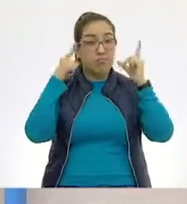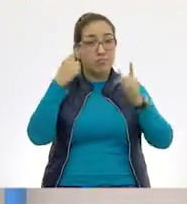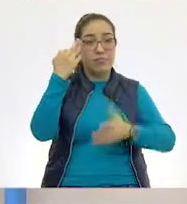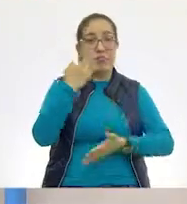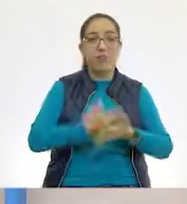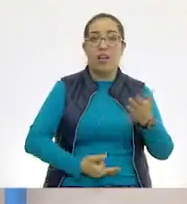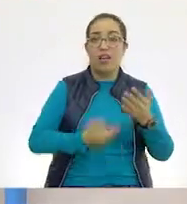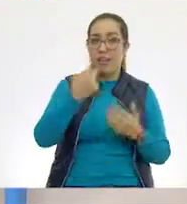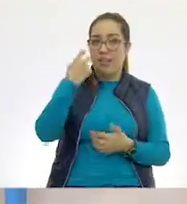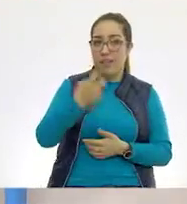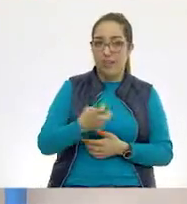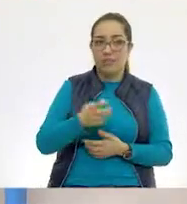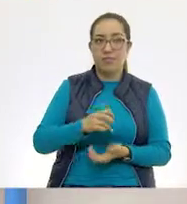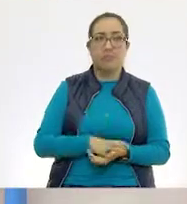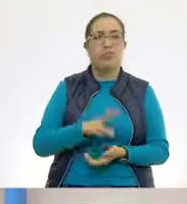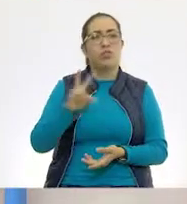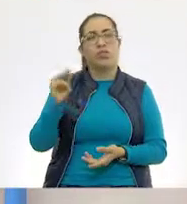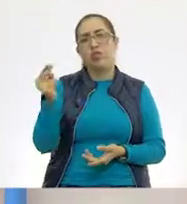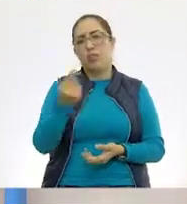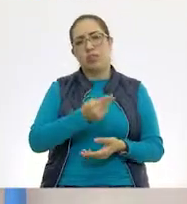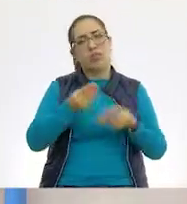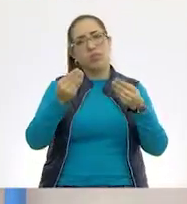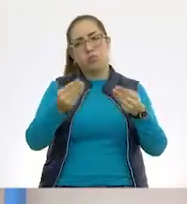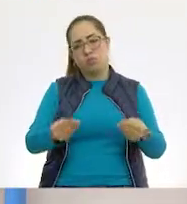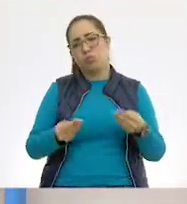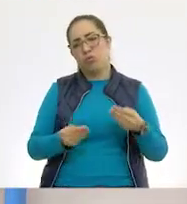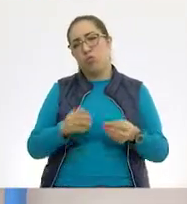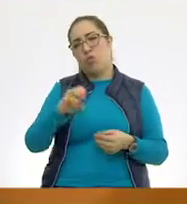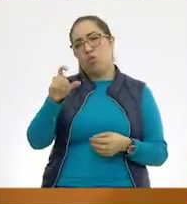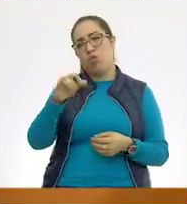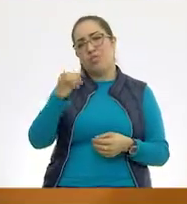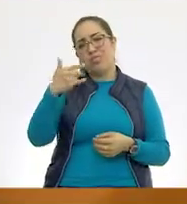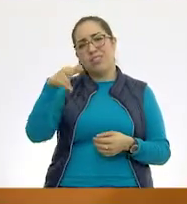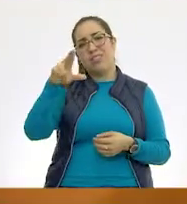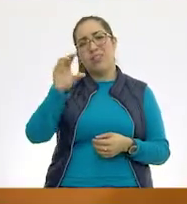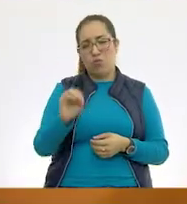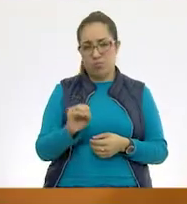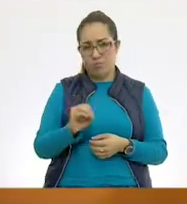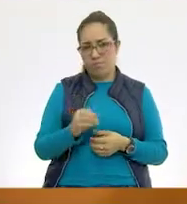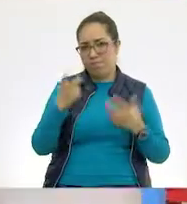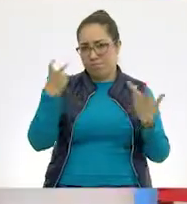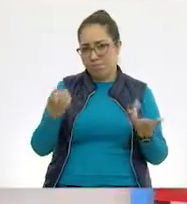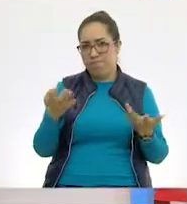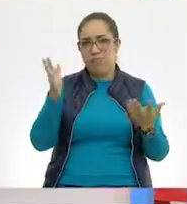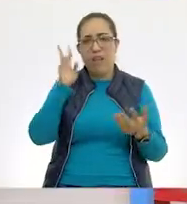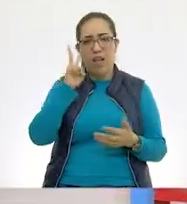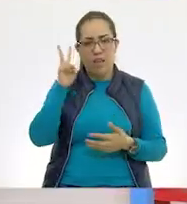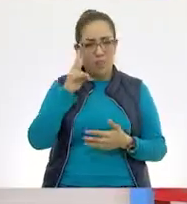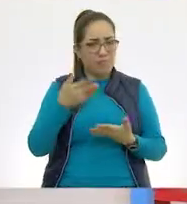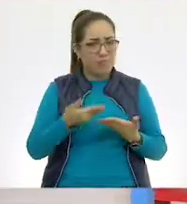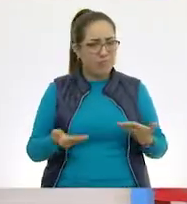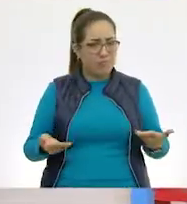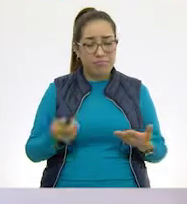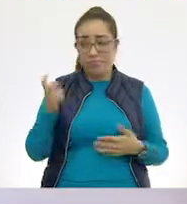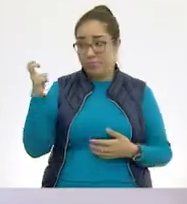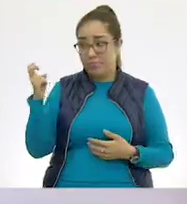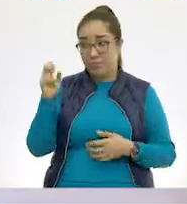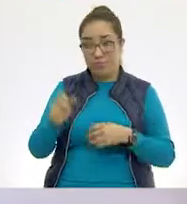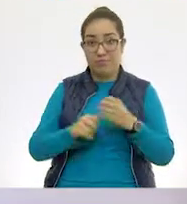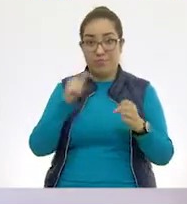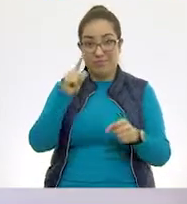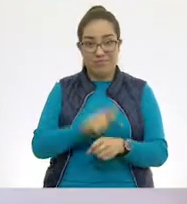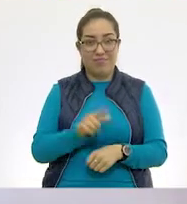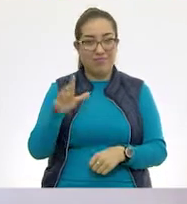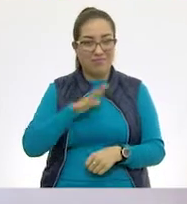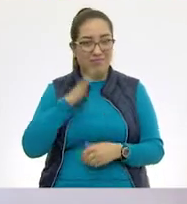necesitamos tanta entrada de oxígeno a nuestro cuerpo. ¡Ah! Entonces, vamos a ver. De estos animales que tenemos